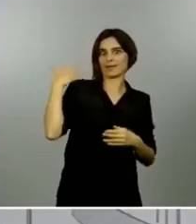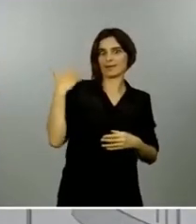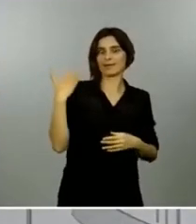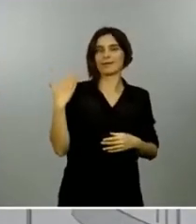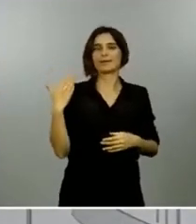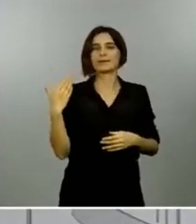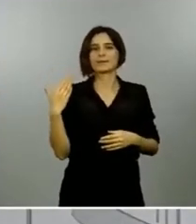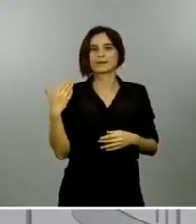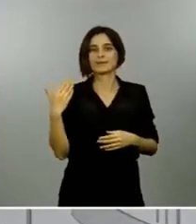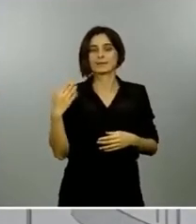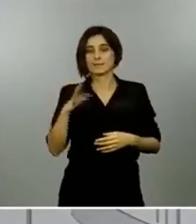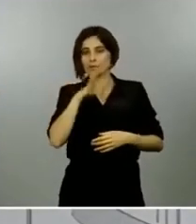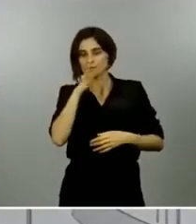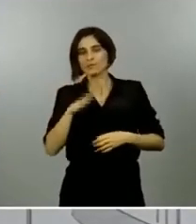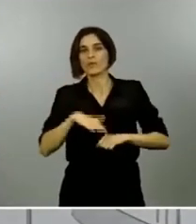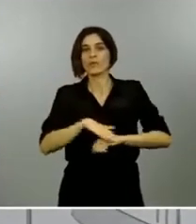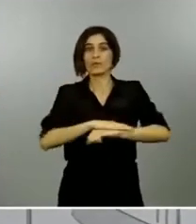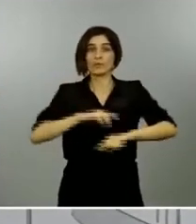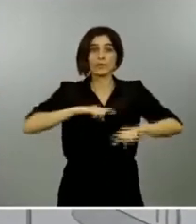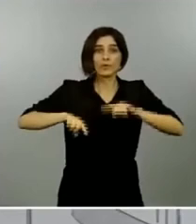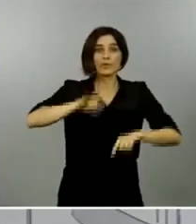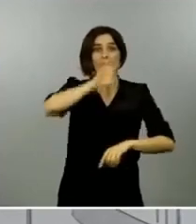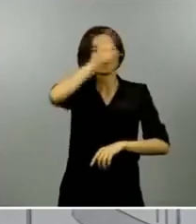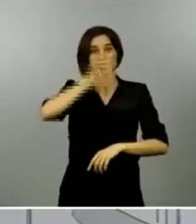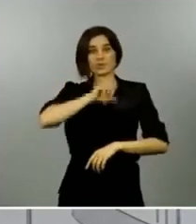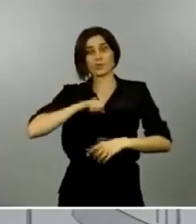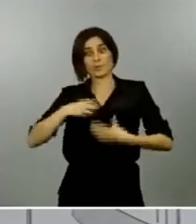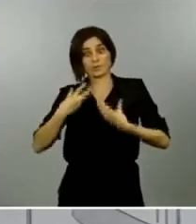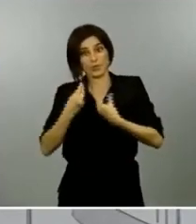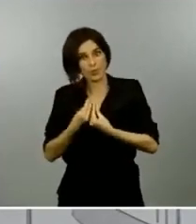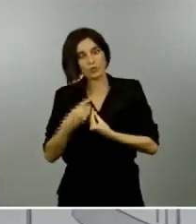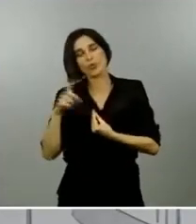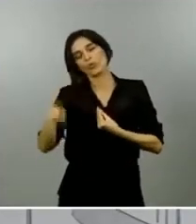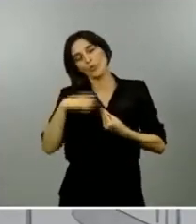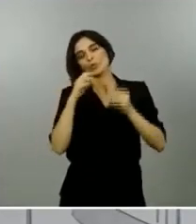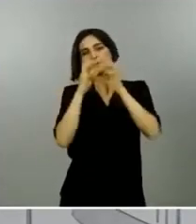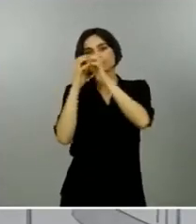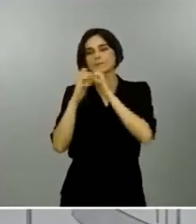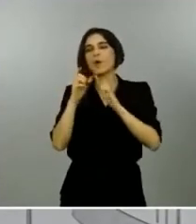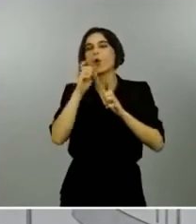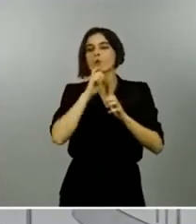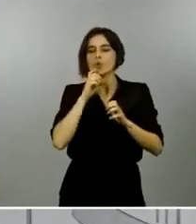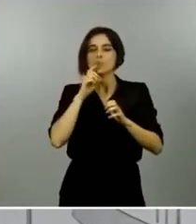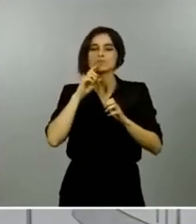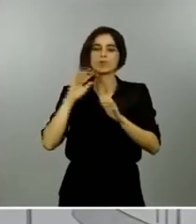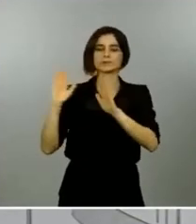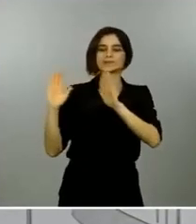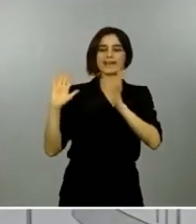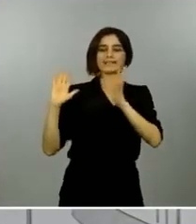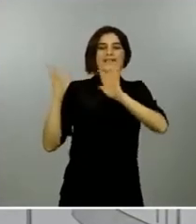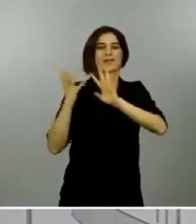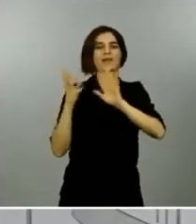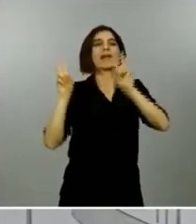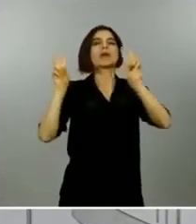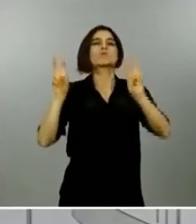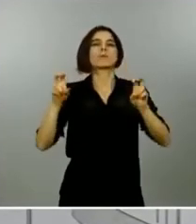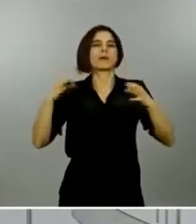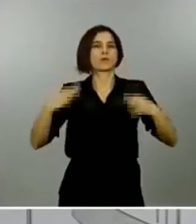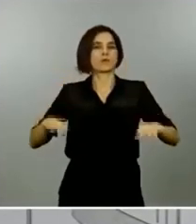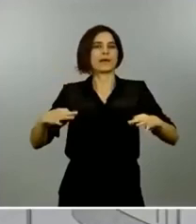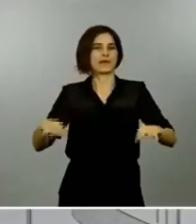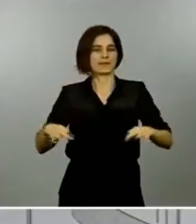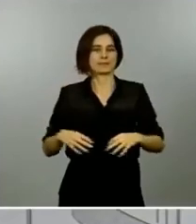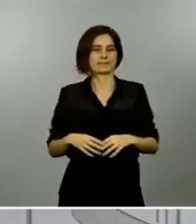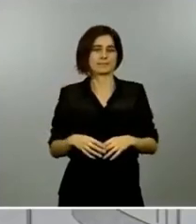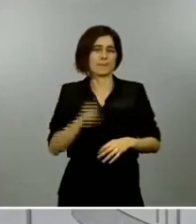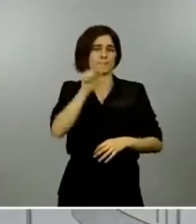co-decisión con las comunidades autónomas vamos a abordar la transición hacia esa nueva normalidad lo que denominan los técnicos la desescalada y por